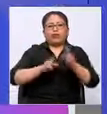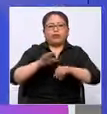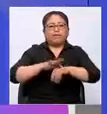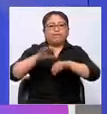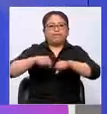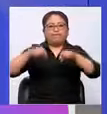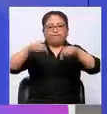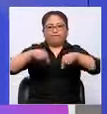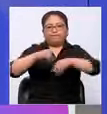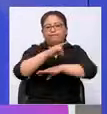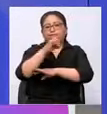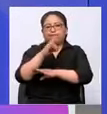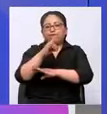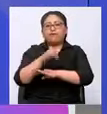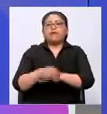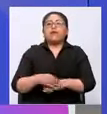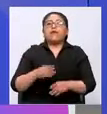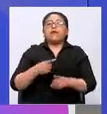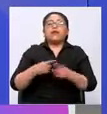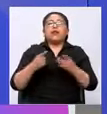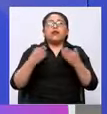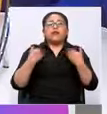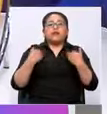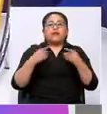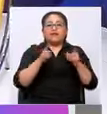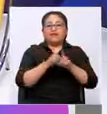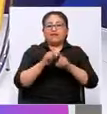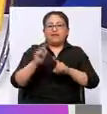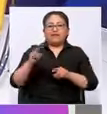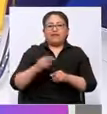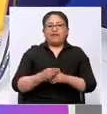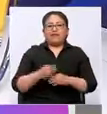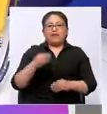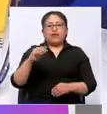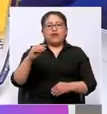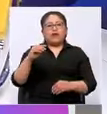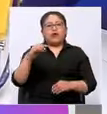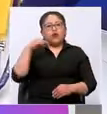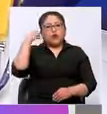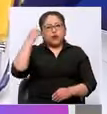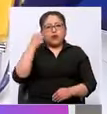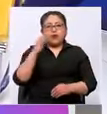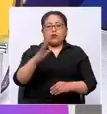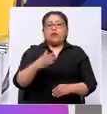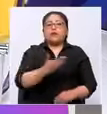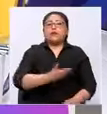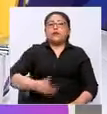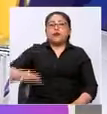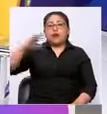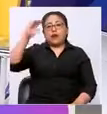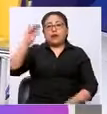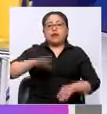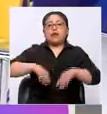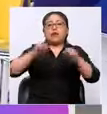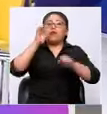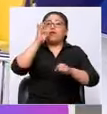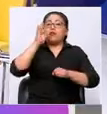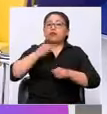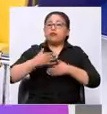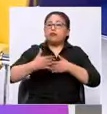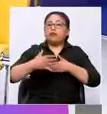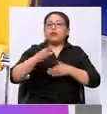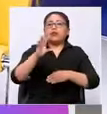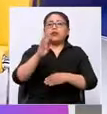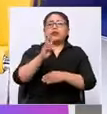Estamos en poco más de seis meses del inicio del gobierno constitucional, del presidente Luis Arce. Vamos